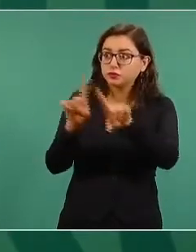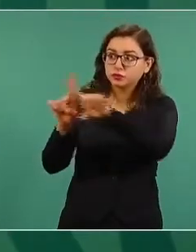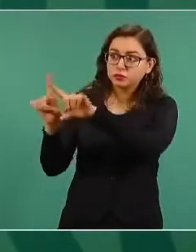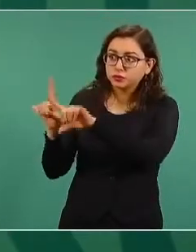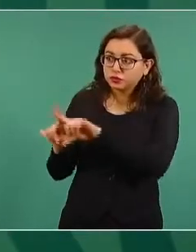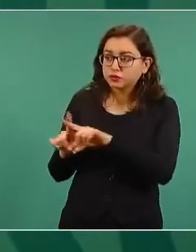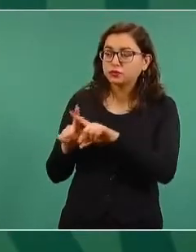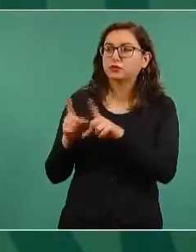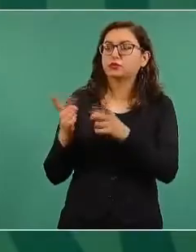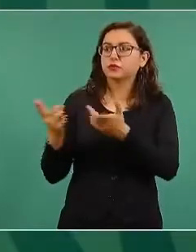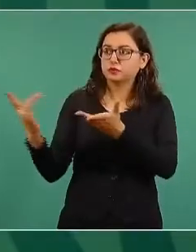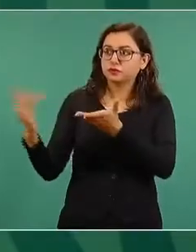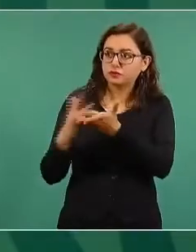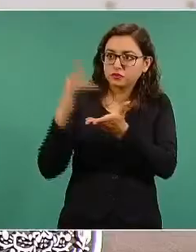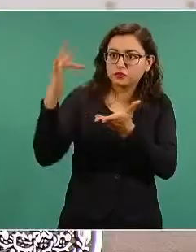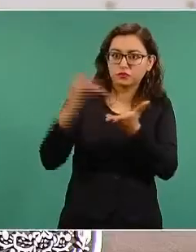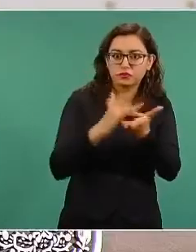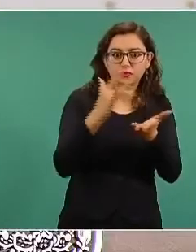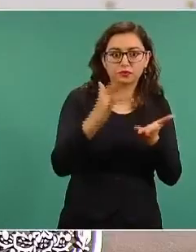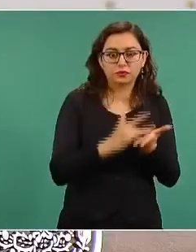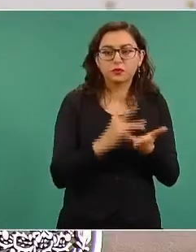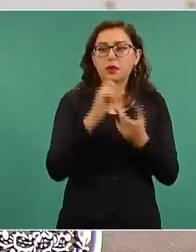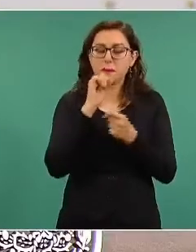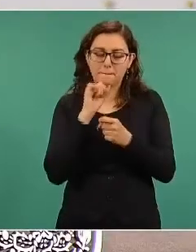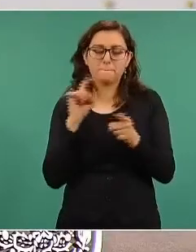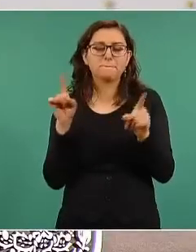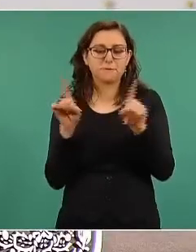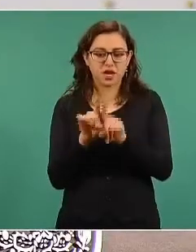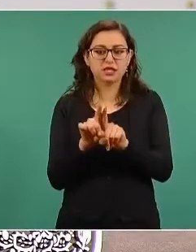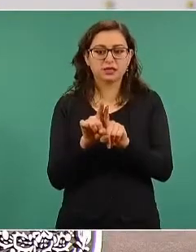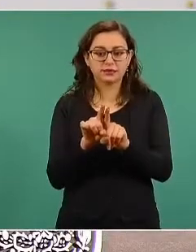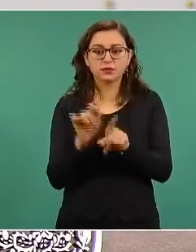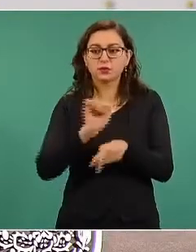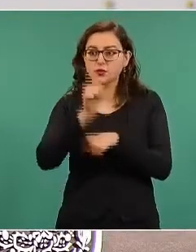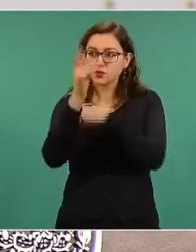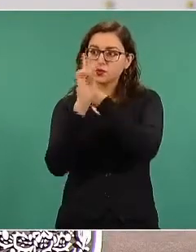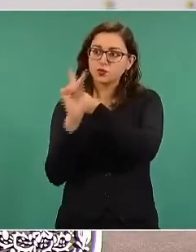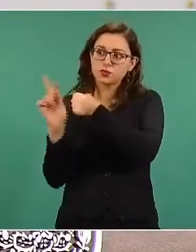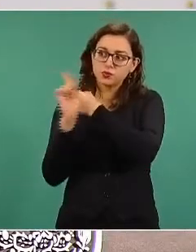gobiernos, amigos gobiernos del extranjero.